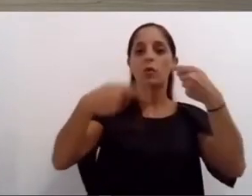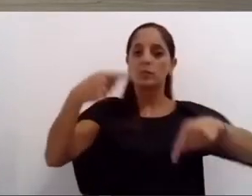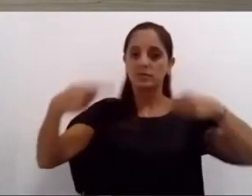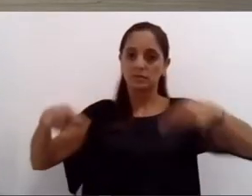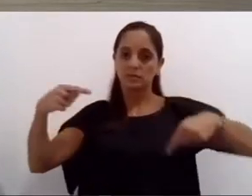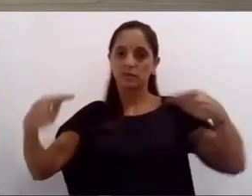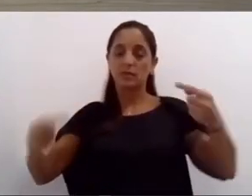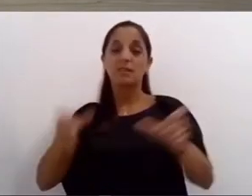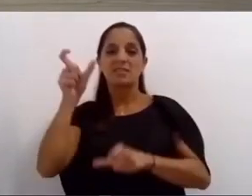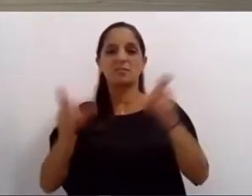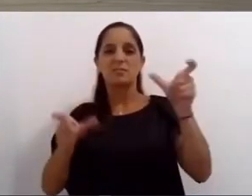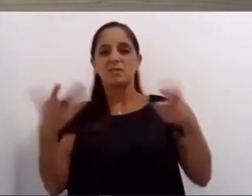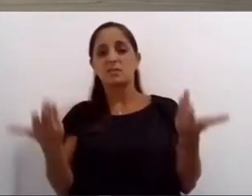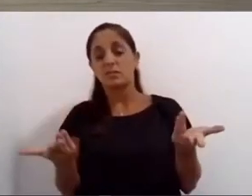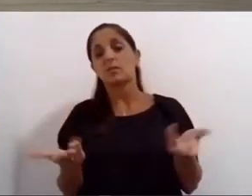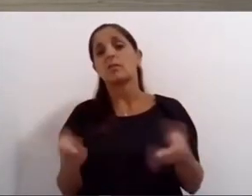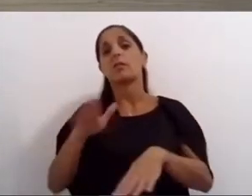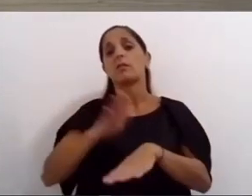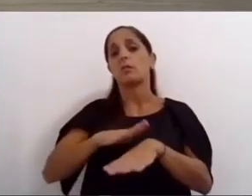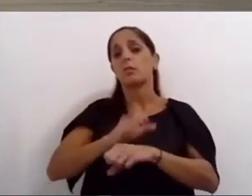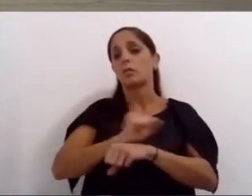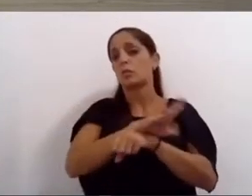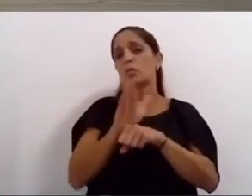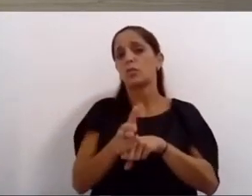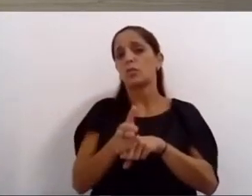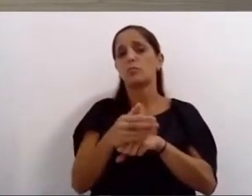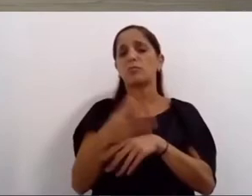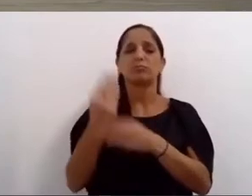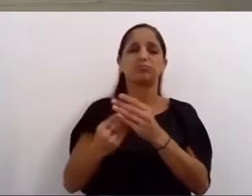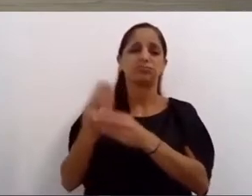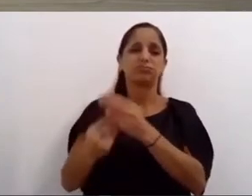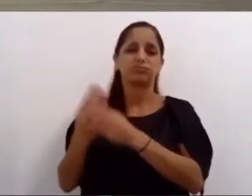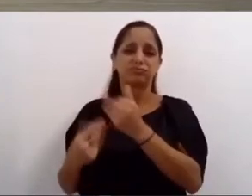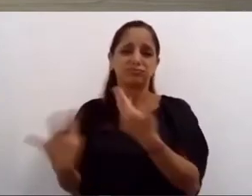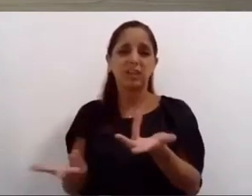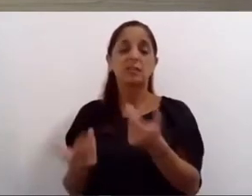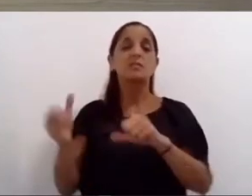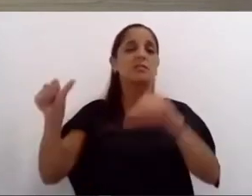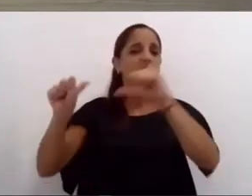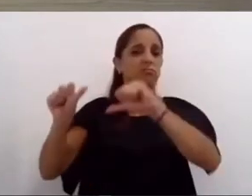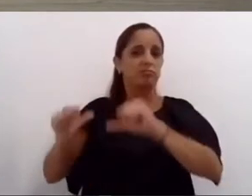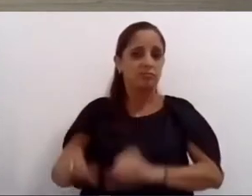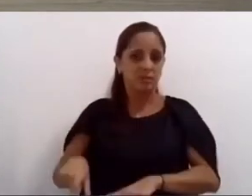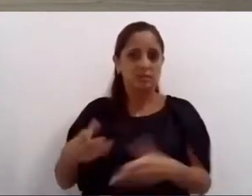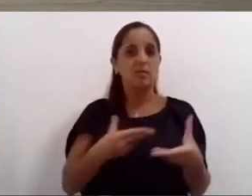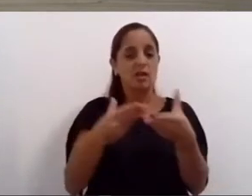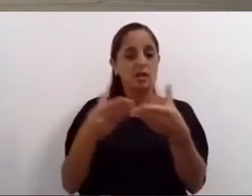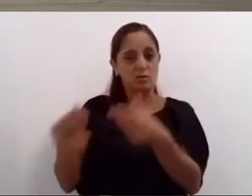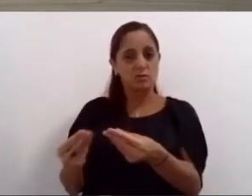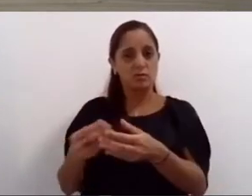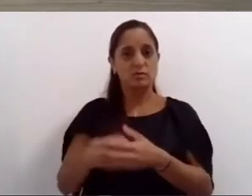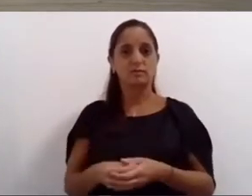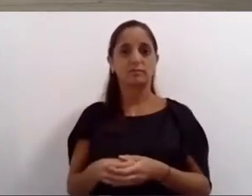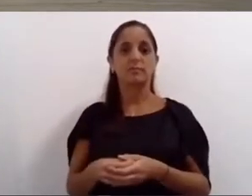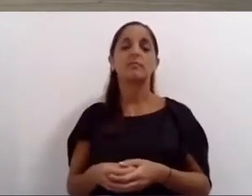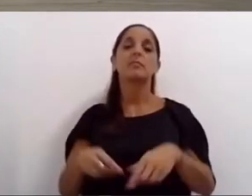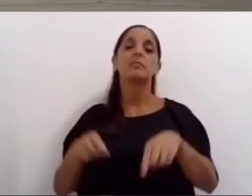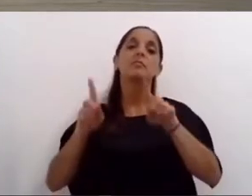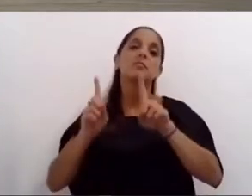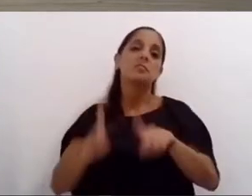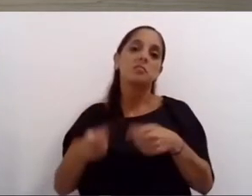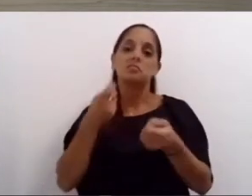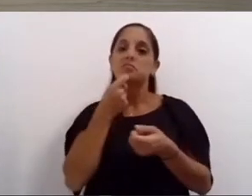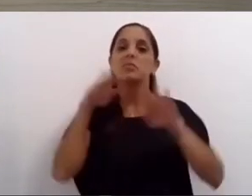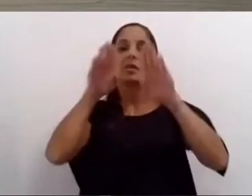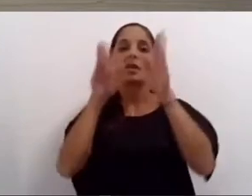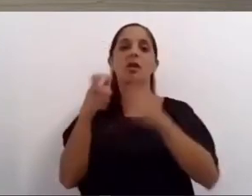aislamiento digitalizamos el trámite de habilitaciones y se modificó de forma automática y gratuita el plazo de extensión de habilitaciones